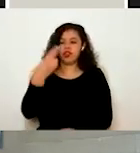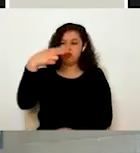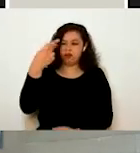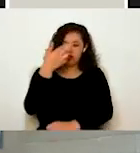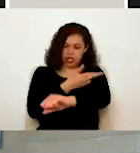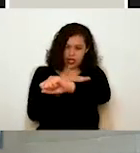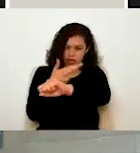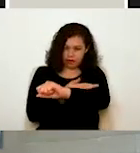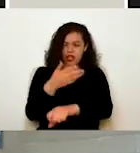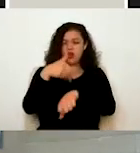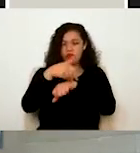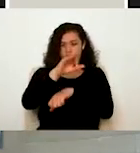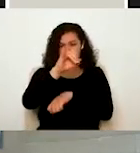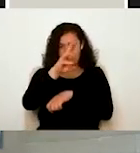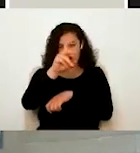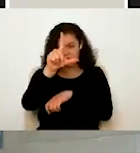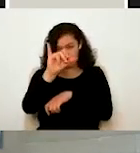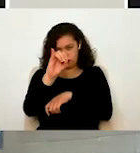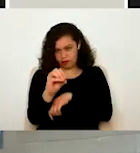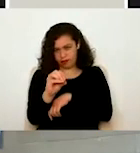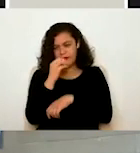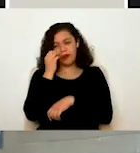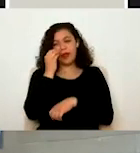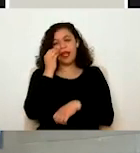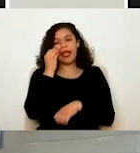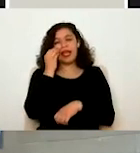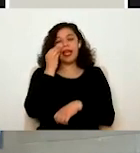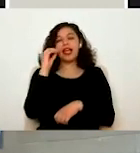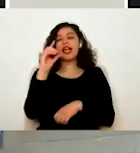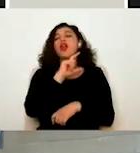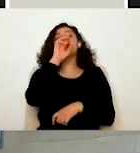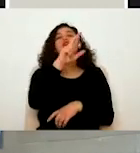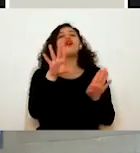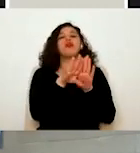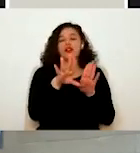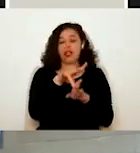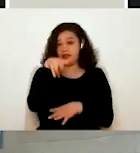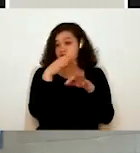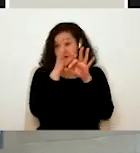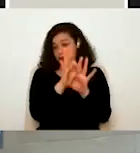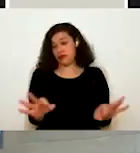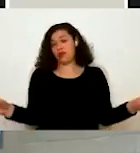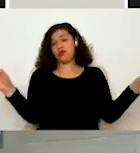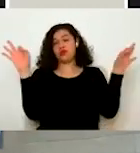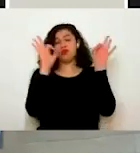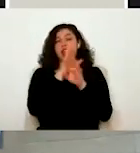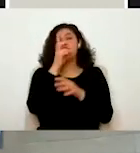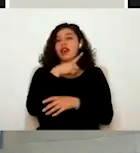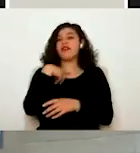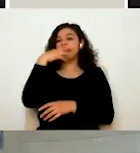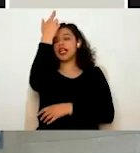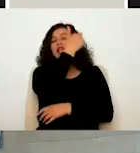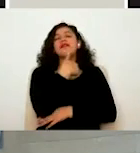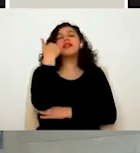Nos dice el folio. Y, bueno, nos dice cómo dar respuesta al requerimiento, ¿no? Aquí es súper importante que, bueno, ustedes verifiquen esta parte porque